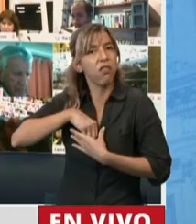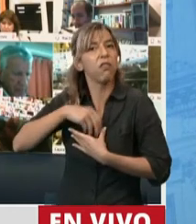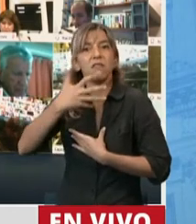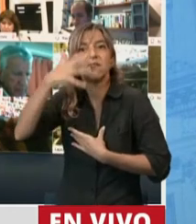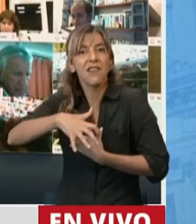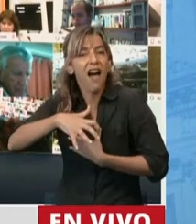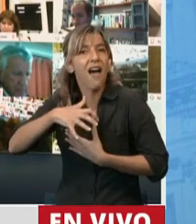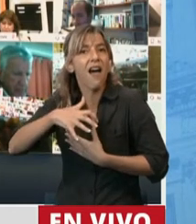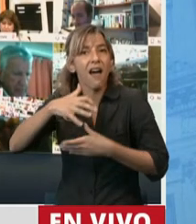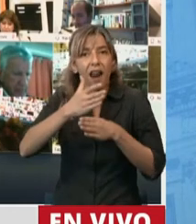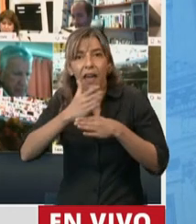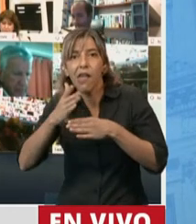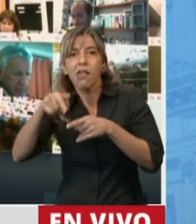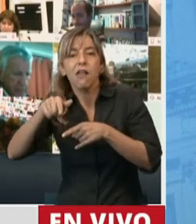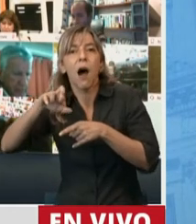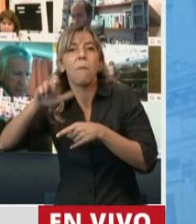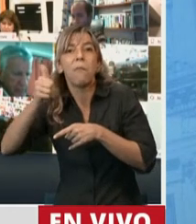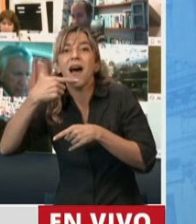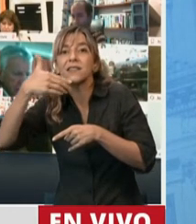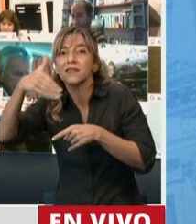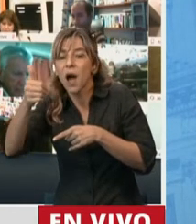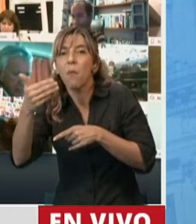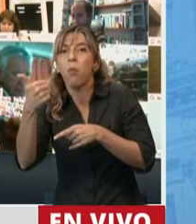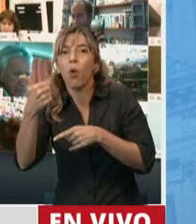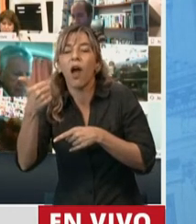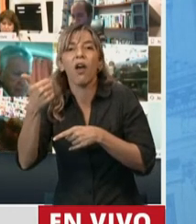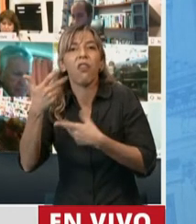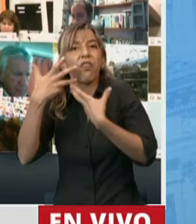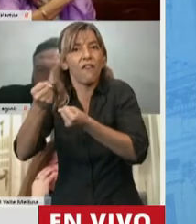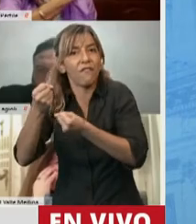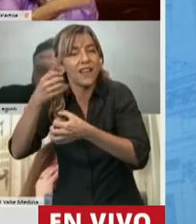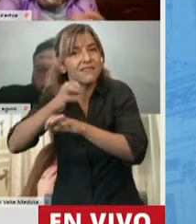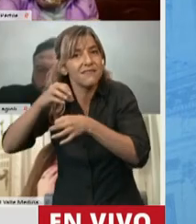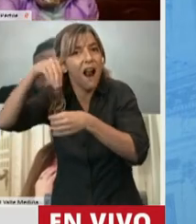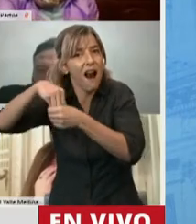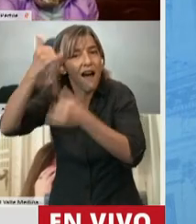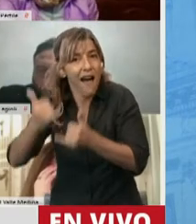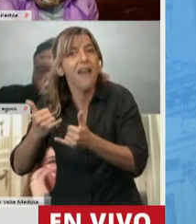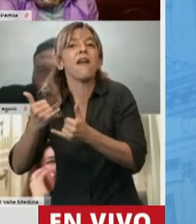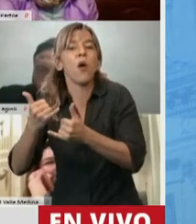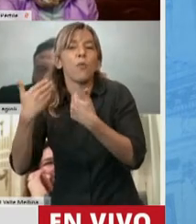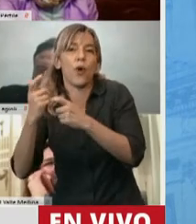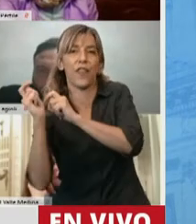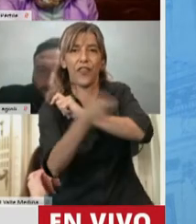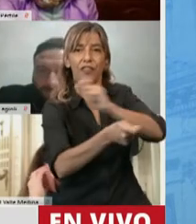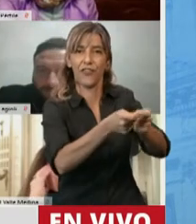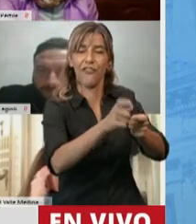beneficiar el tratamiento de aquellas personas que se encuentran cursando dicha enfermedad.